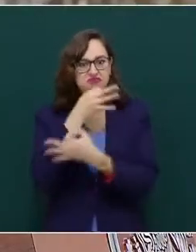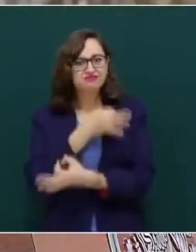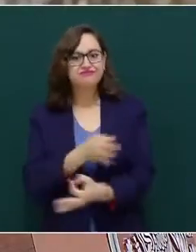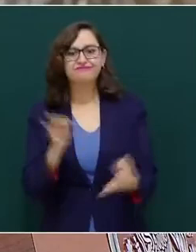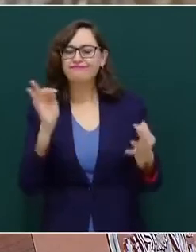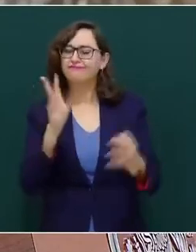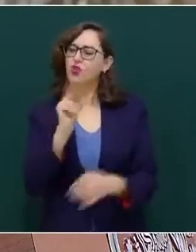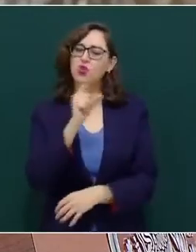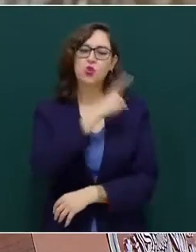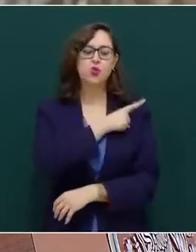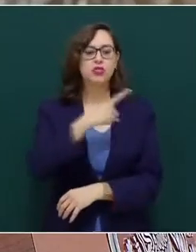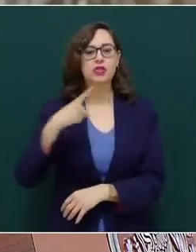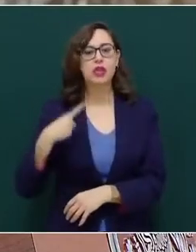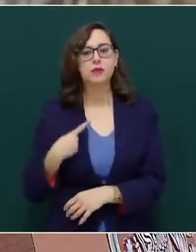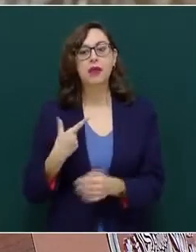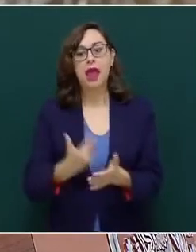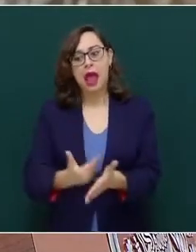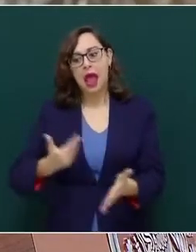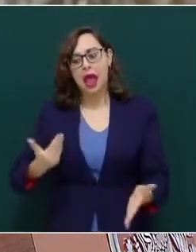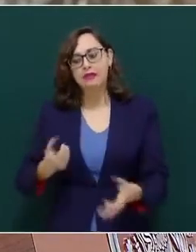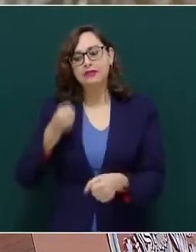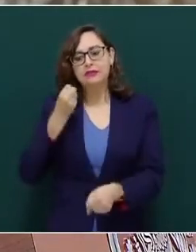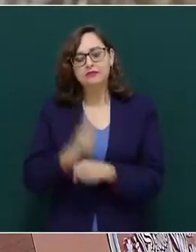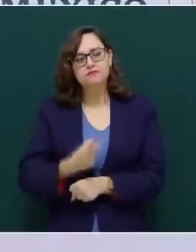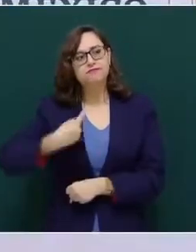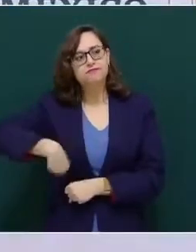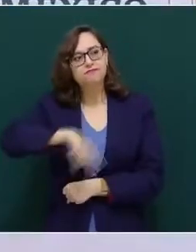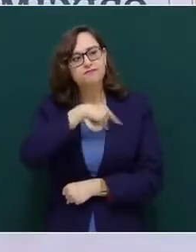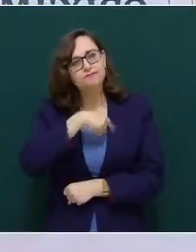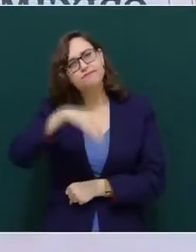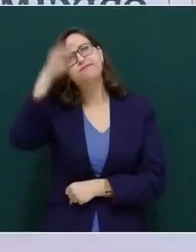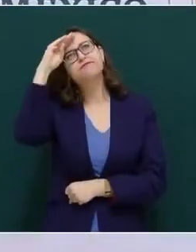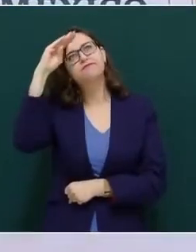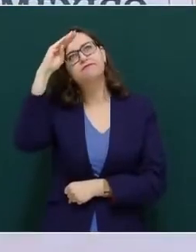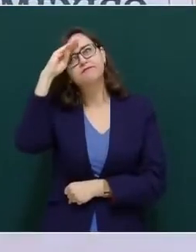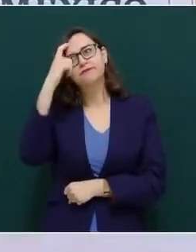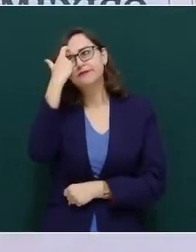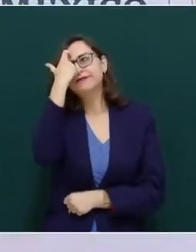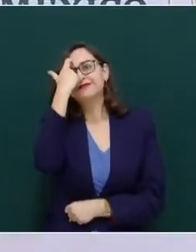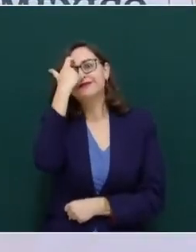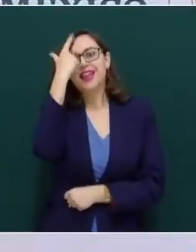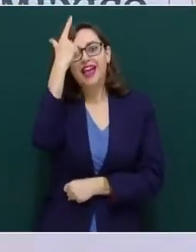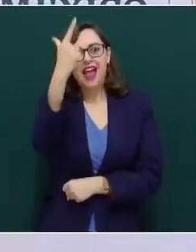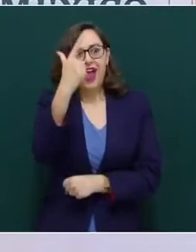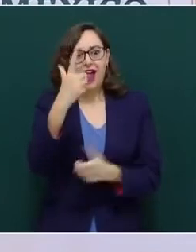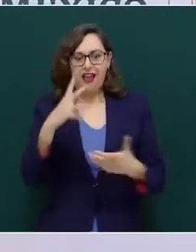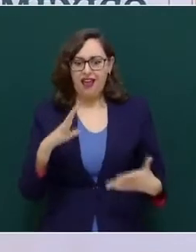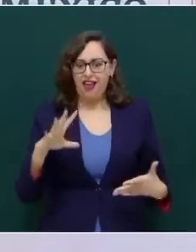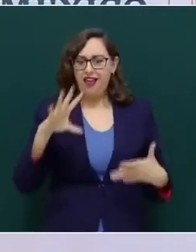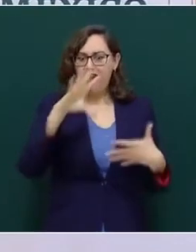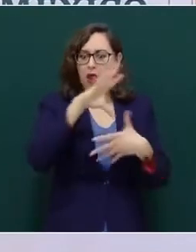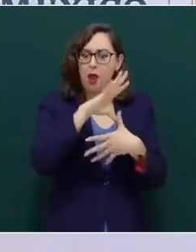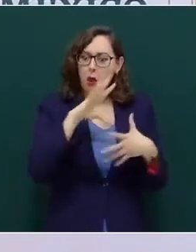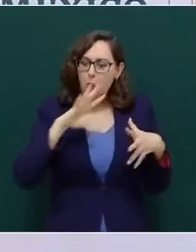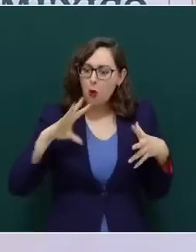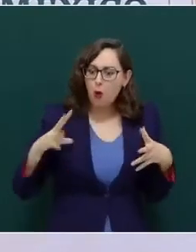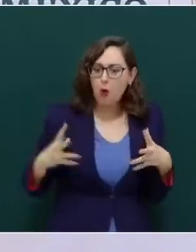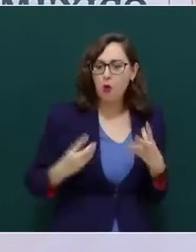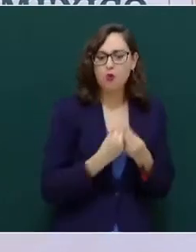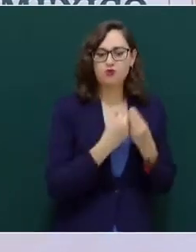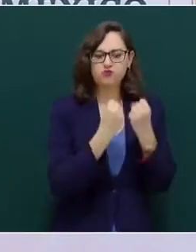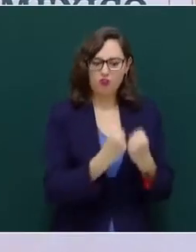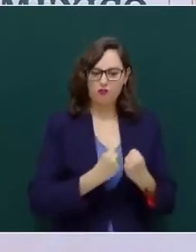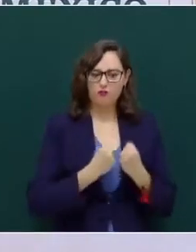eficientes, creativos, fortalecer nuestro mercado regional y competir con cualquier país